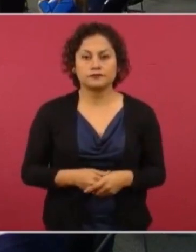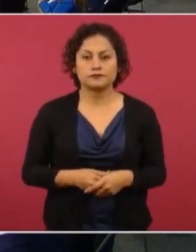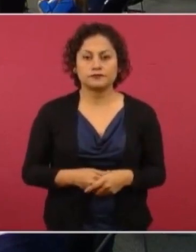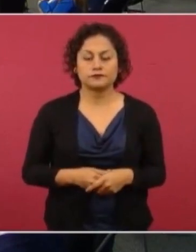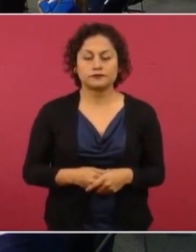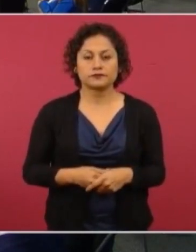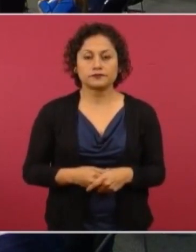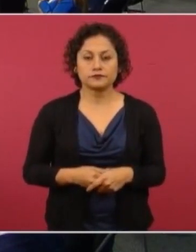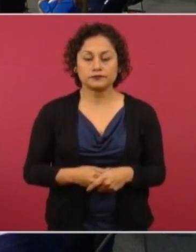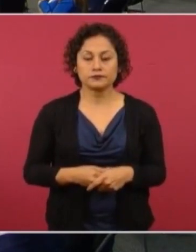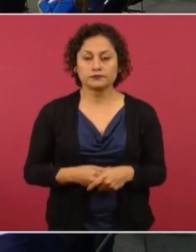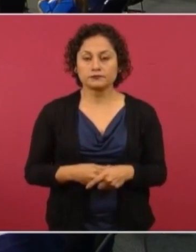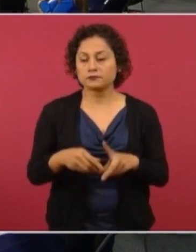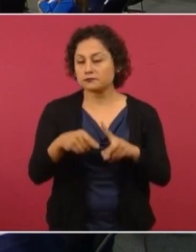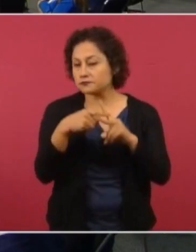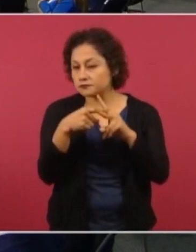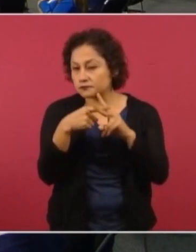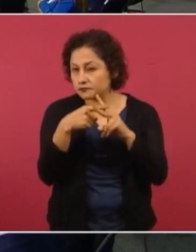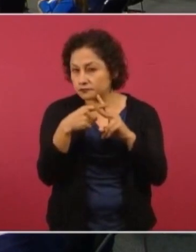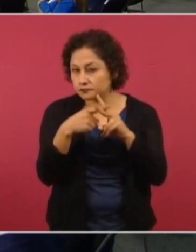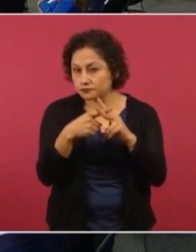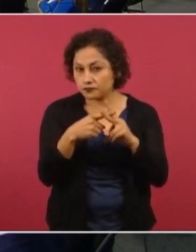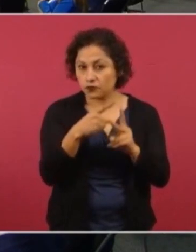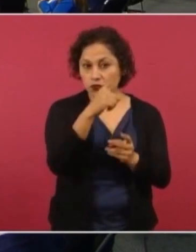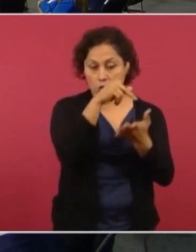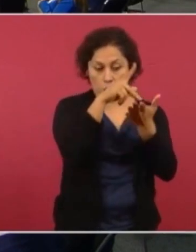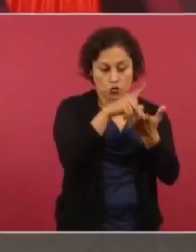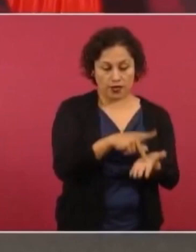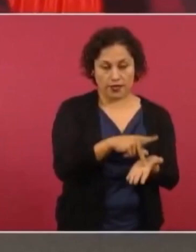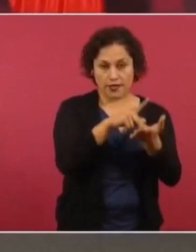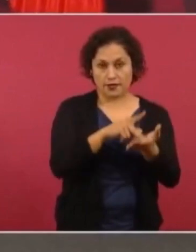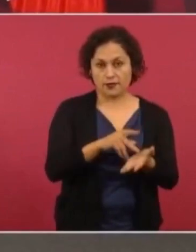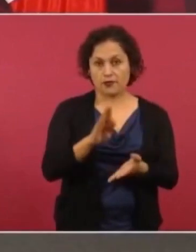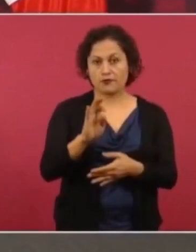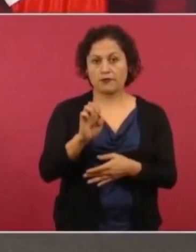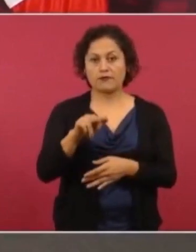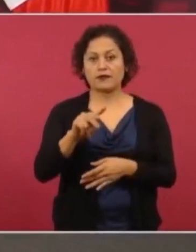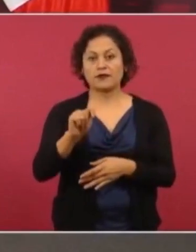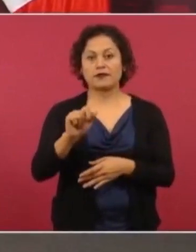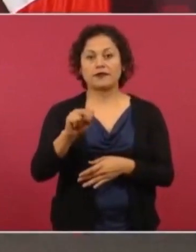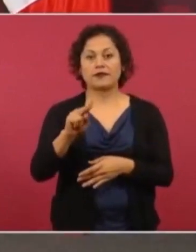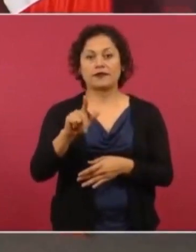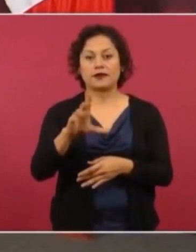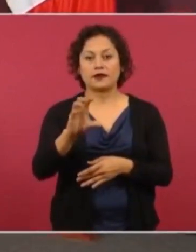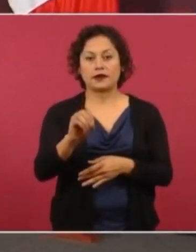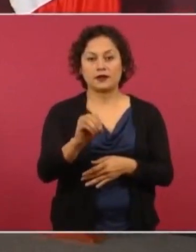Por cada kilo de fentanilo es un millón de dosis.